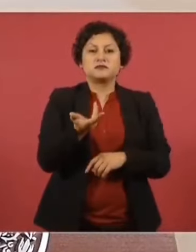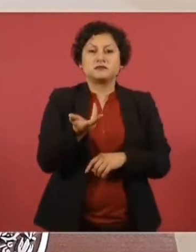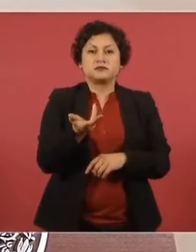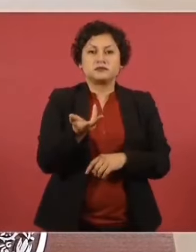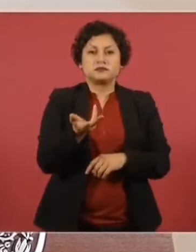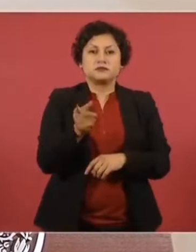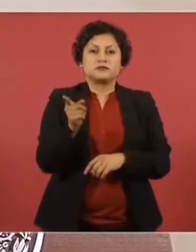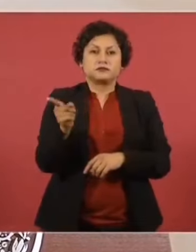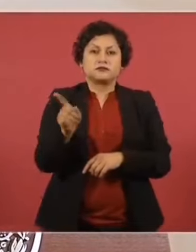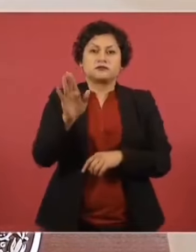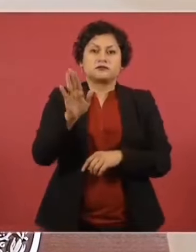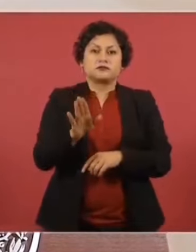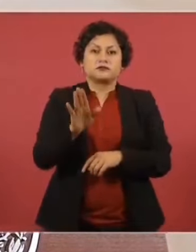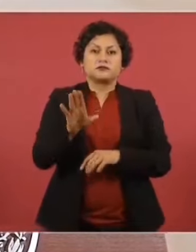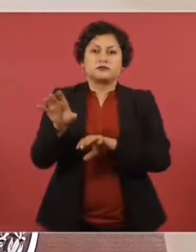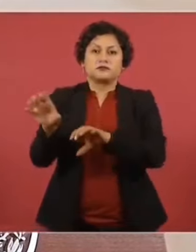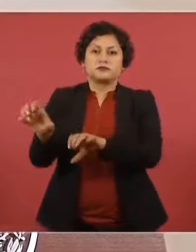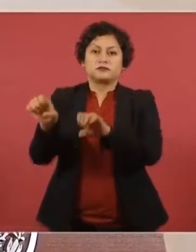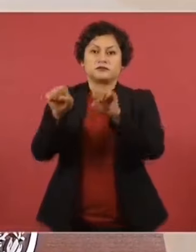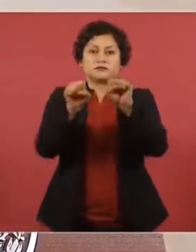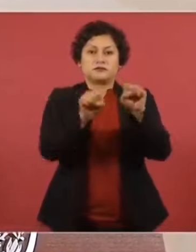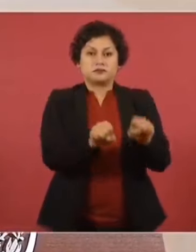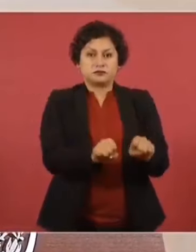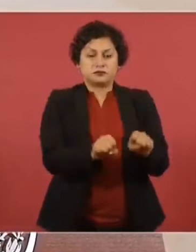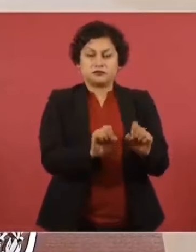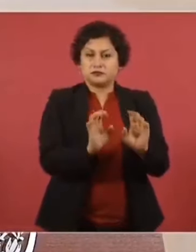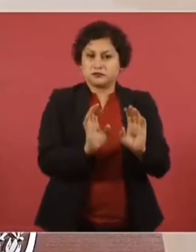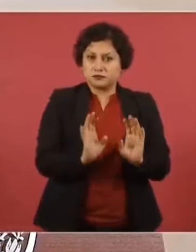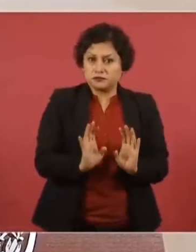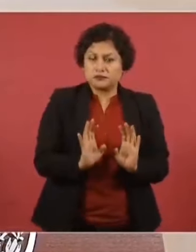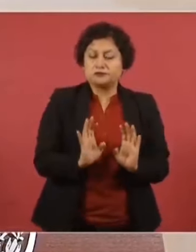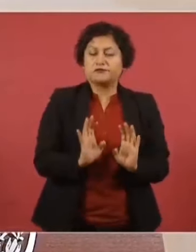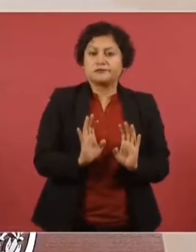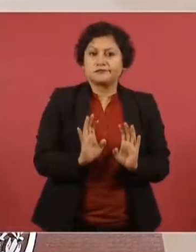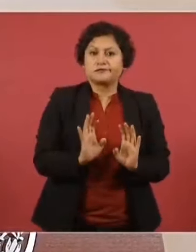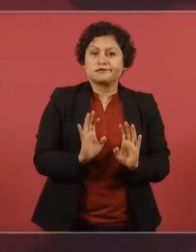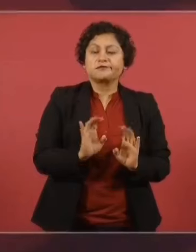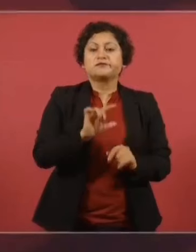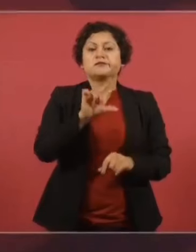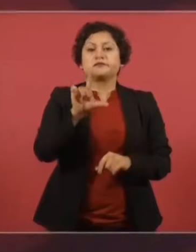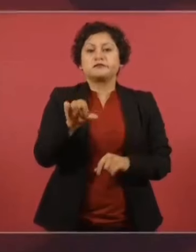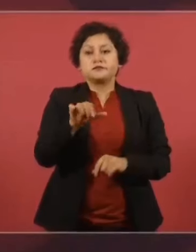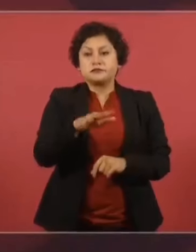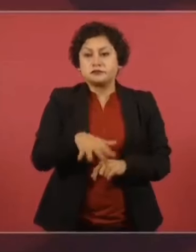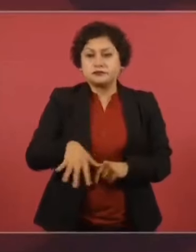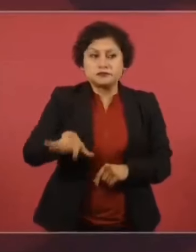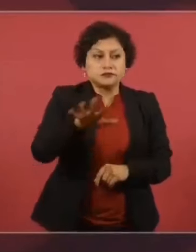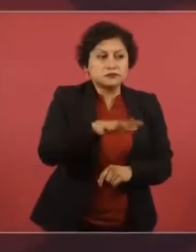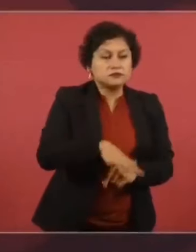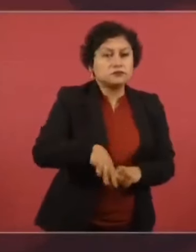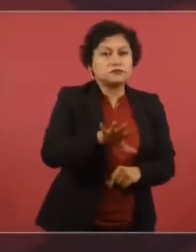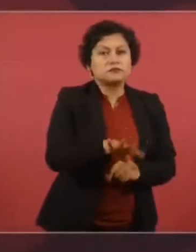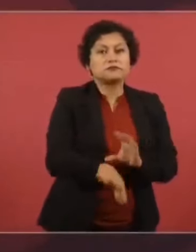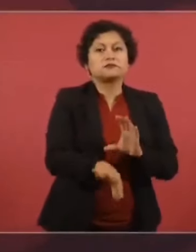detenidas, se hizo una búsqueda, se les encontró,